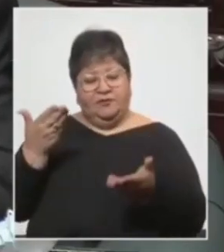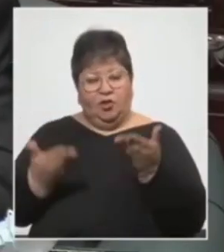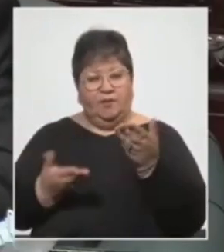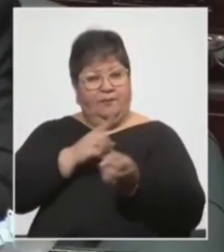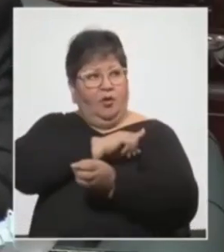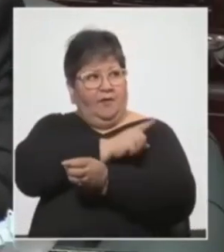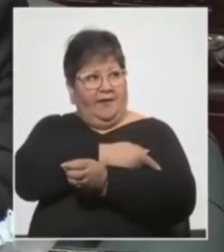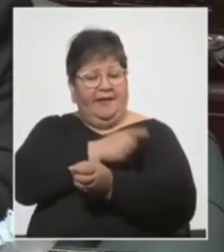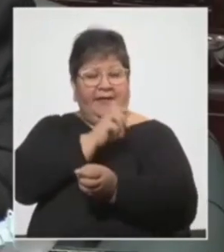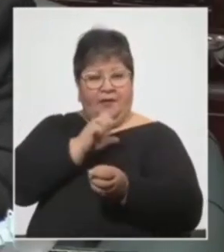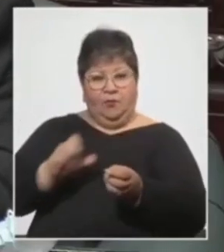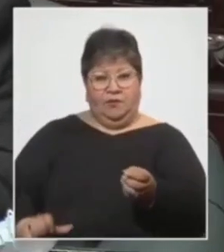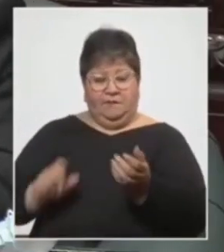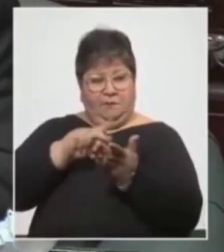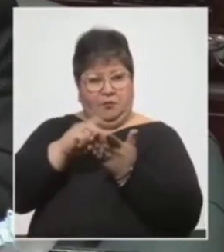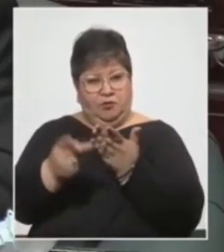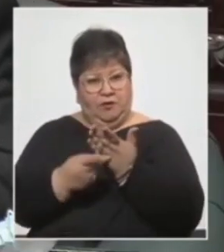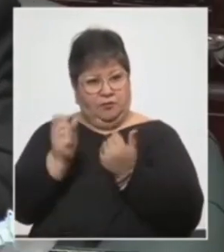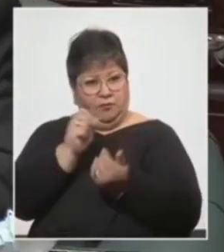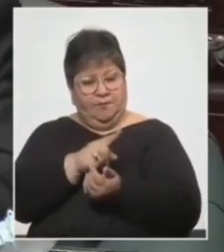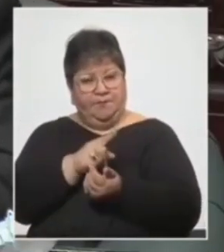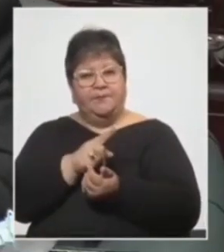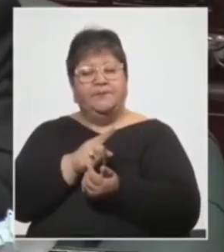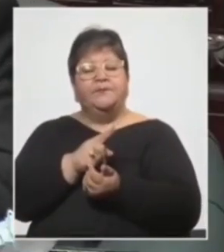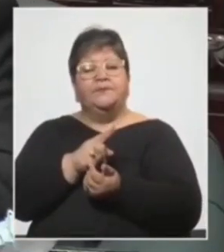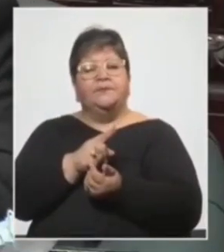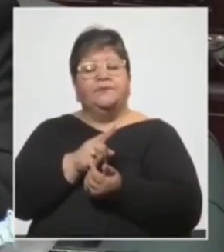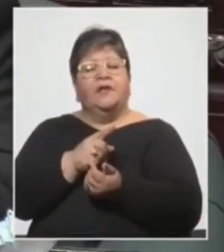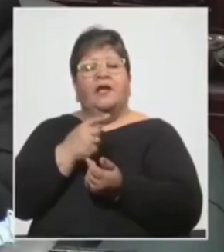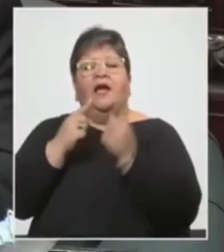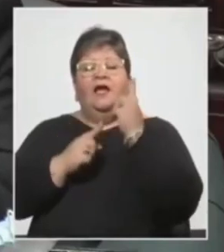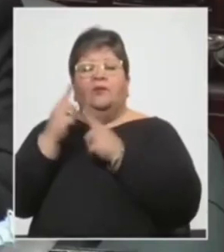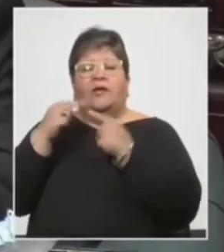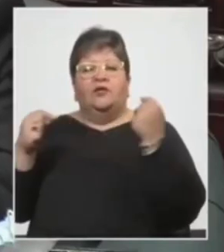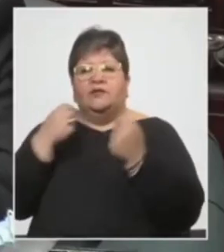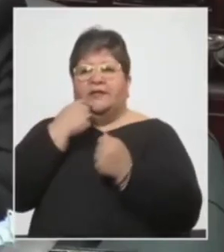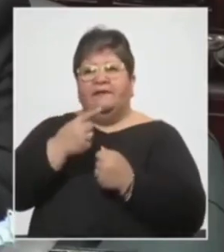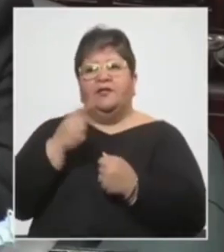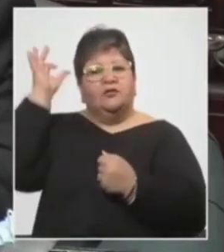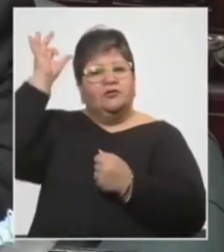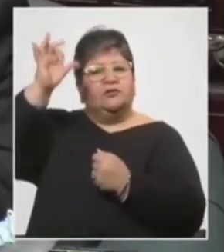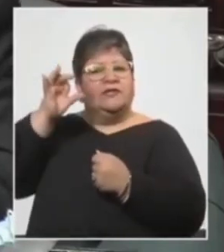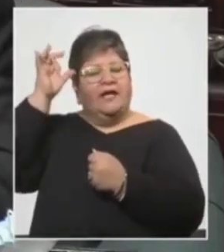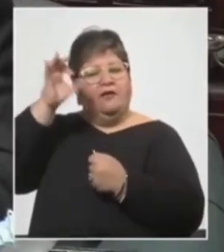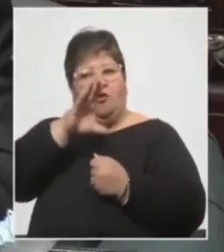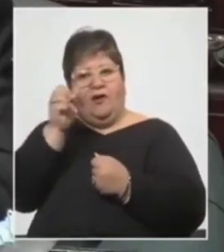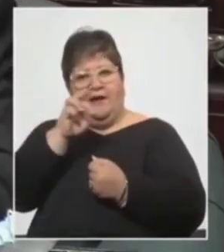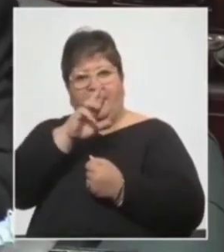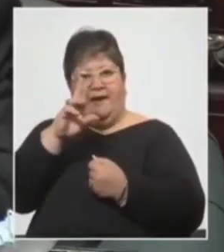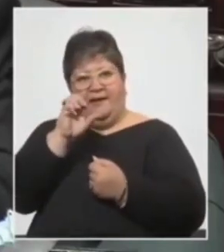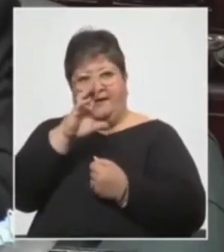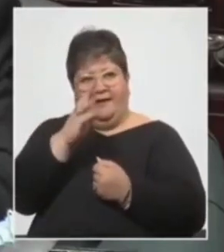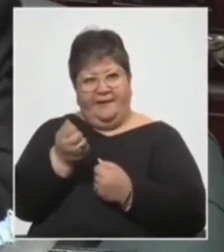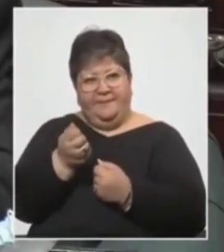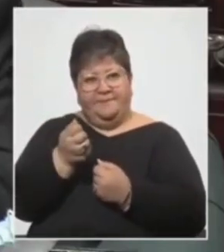Ejecutivo algunos aspectos que mencionaba el señor Senador Carrera yo quiero pararme en dos de ellos uno